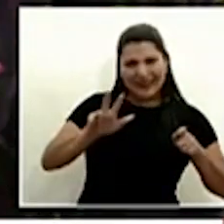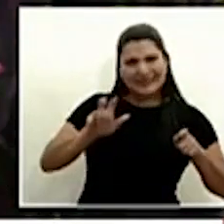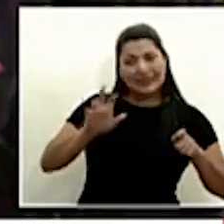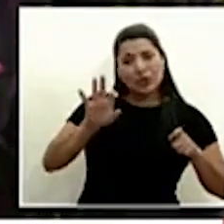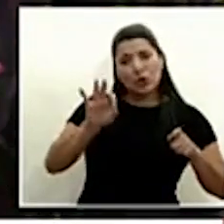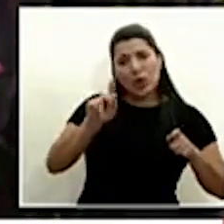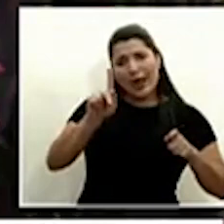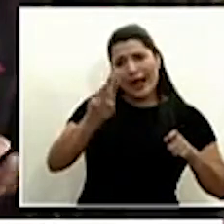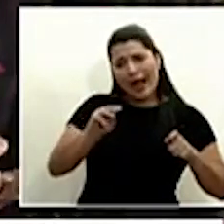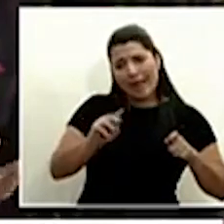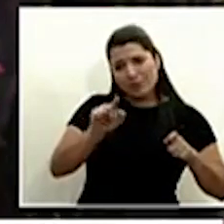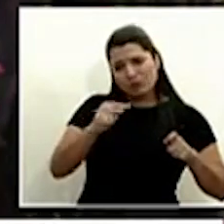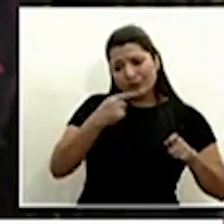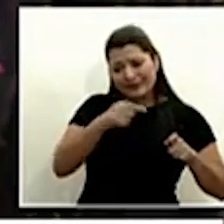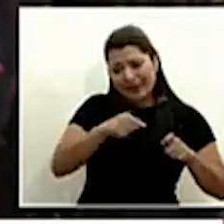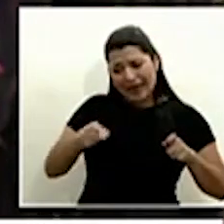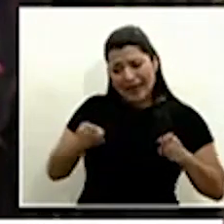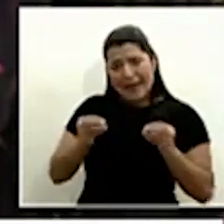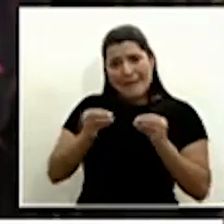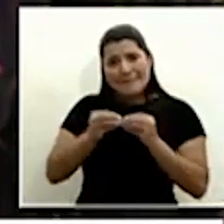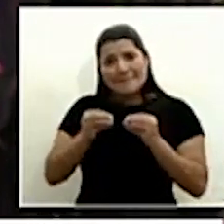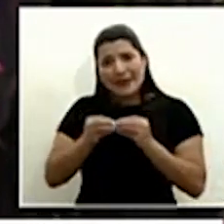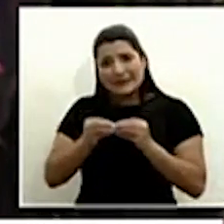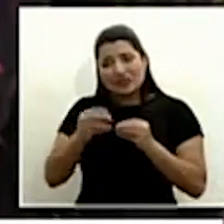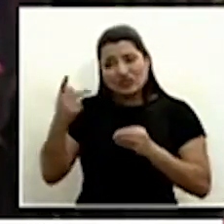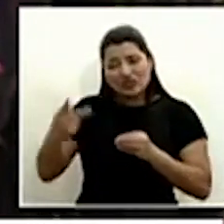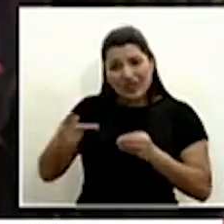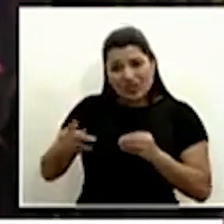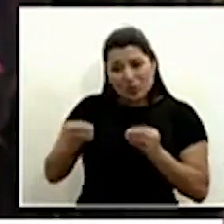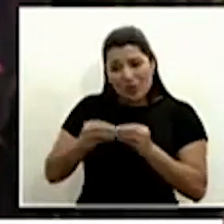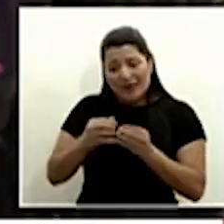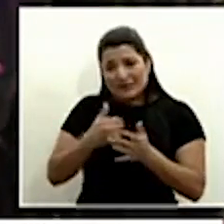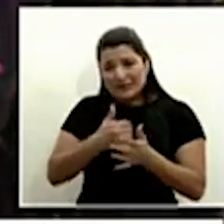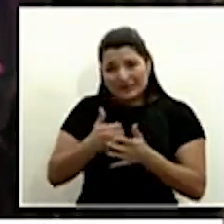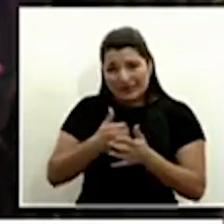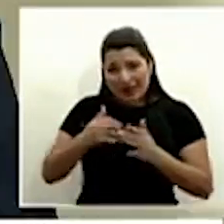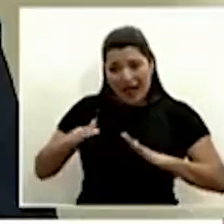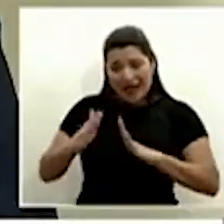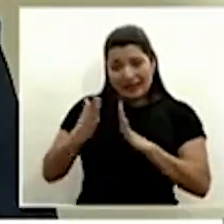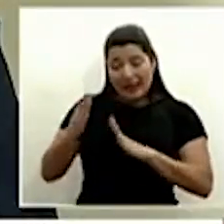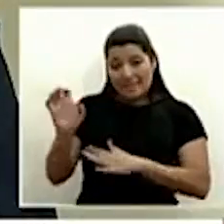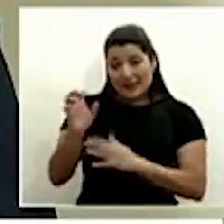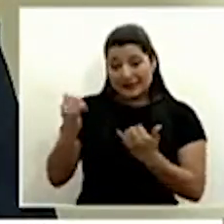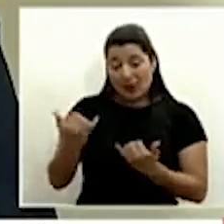dice quizá es la más vulnerable a la emergencia que está viviendo el país? Claro